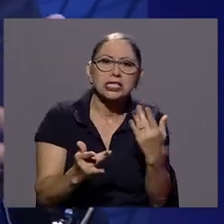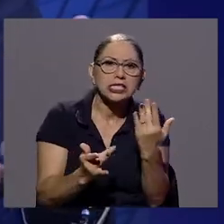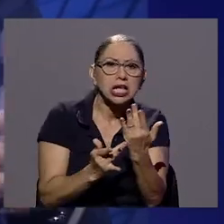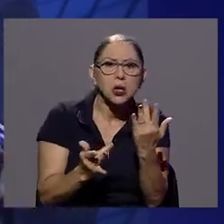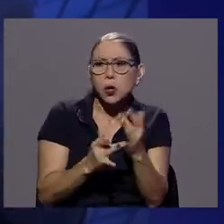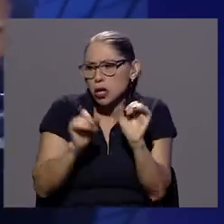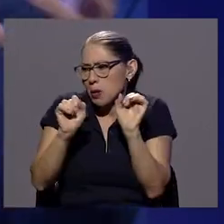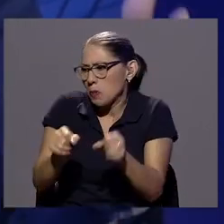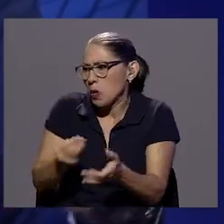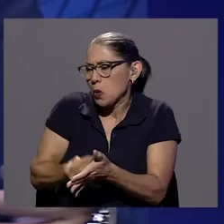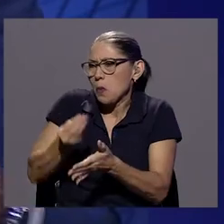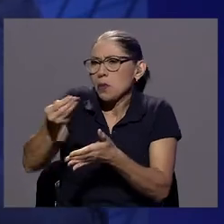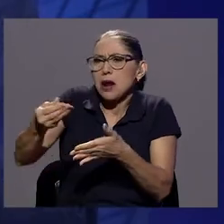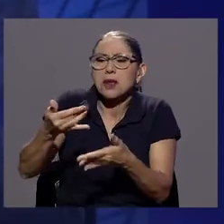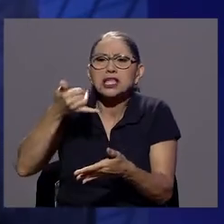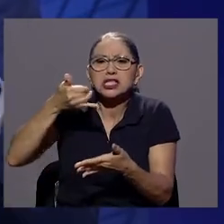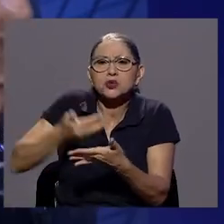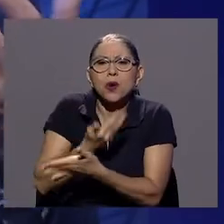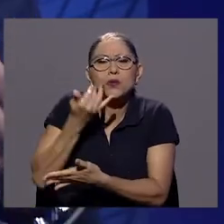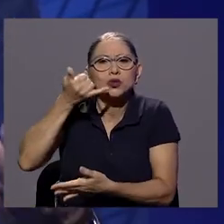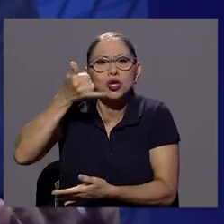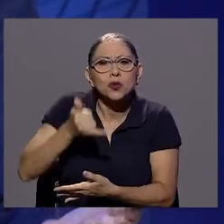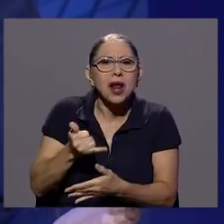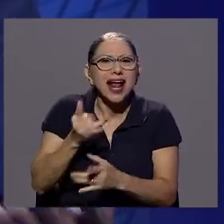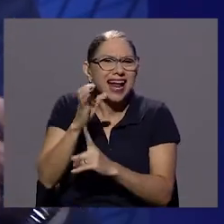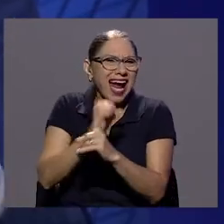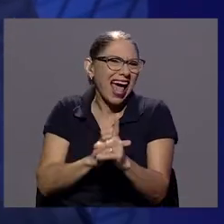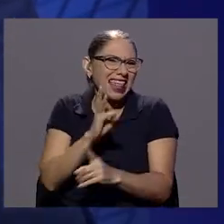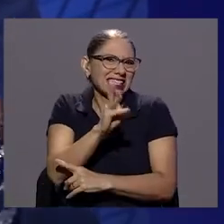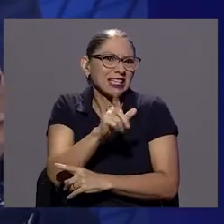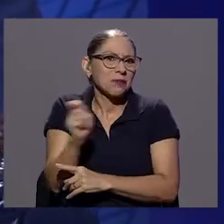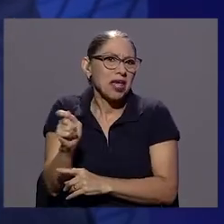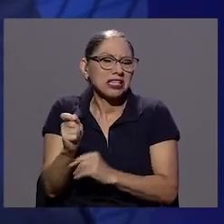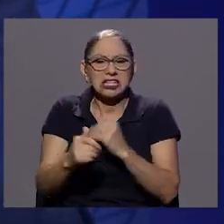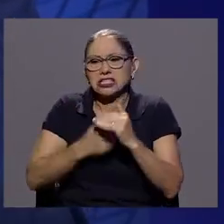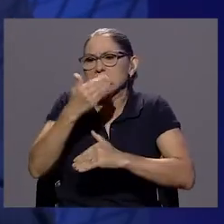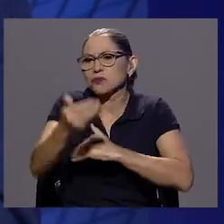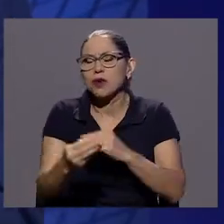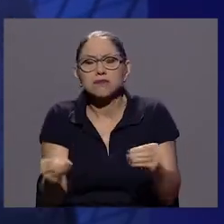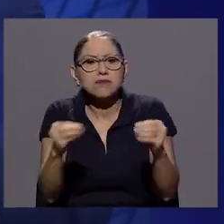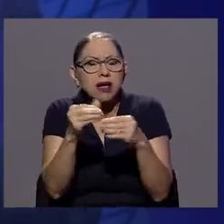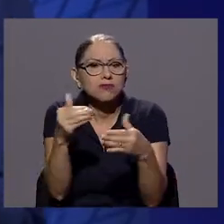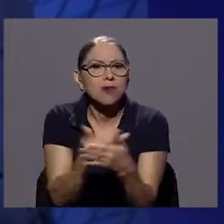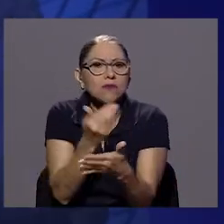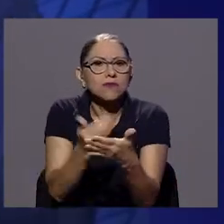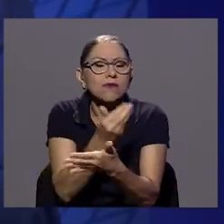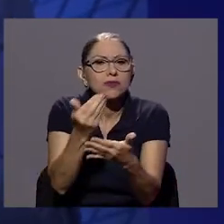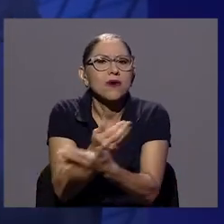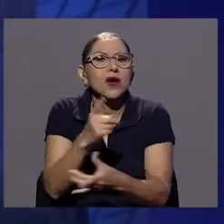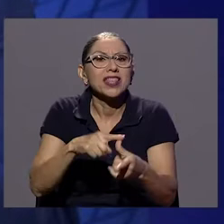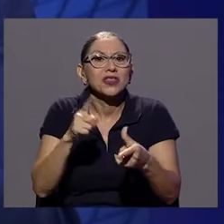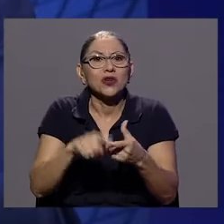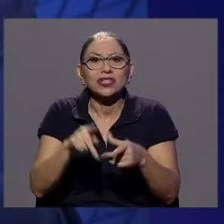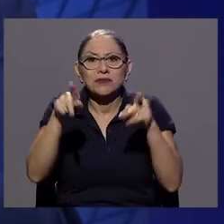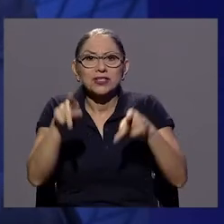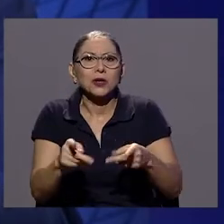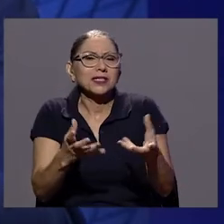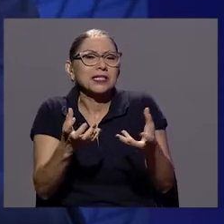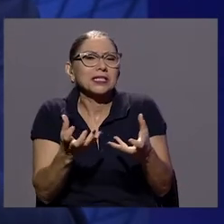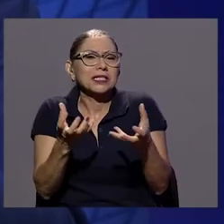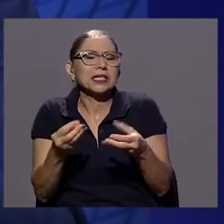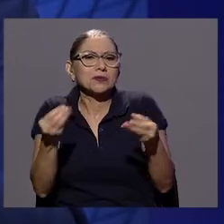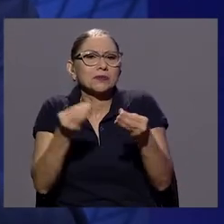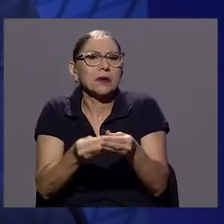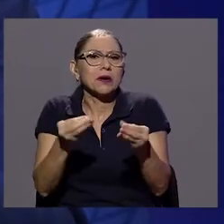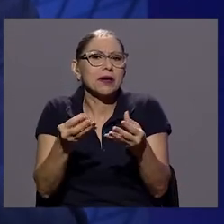cada seis meses, cada vez salen cosas más maravillosas, etc. Entonces, conjugaron los astros, se